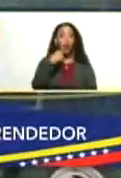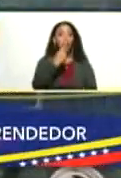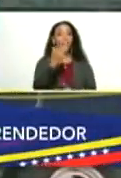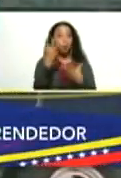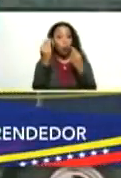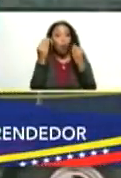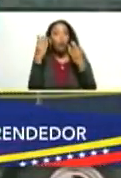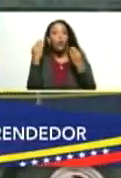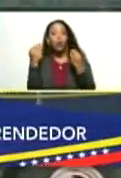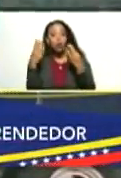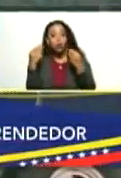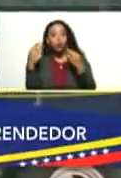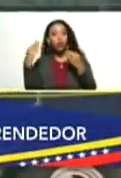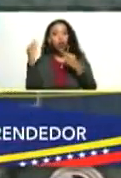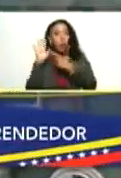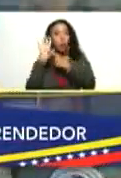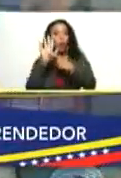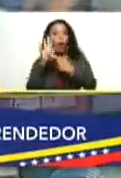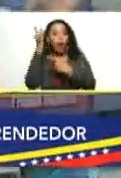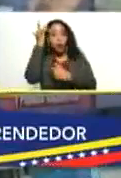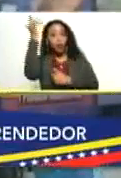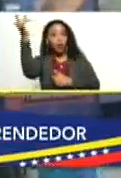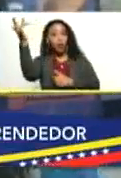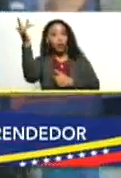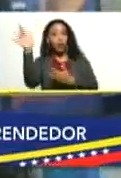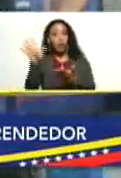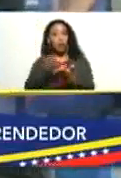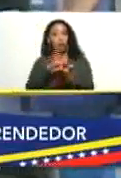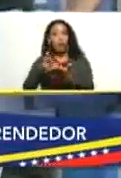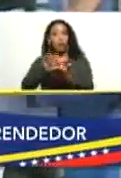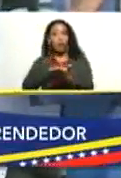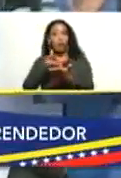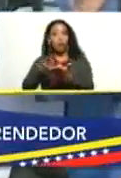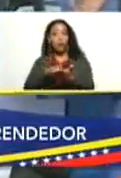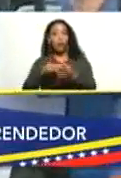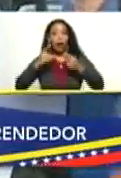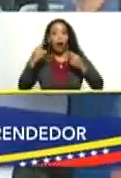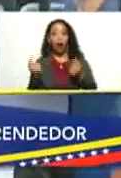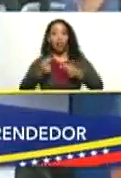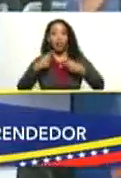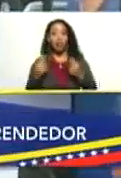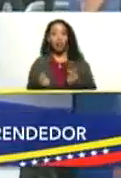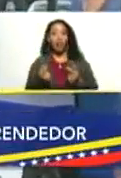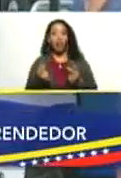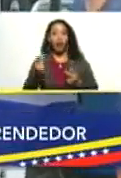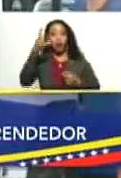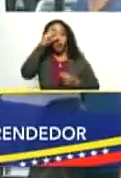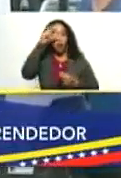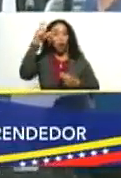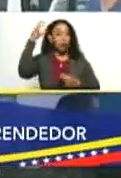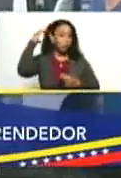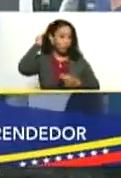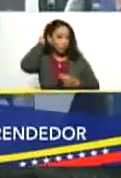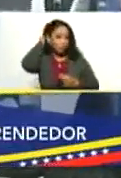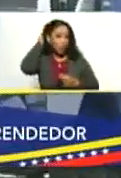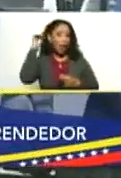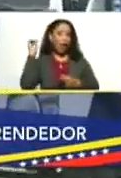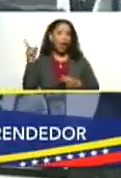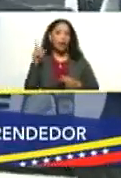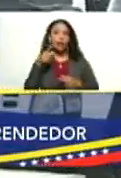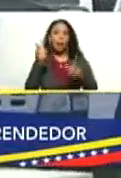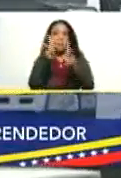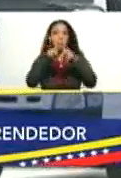Eso lo dice un presentador de inteligencia digital que activó a Alfred Nazaret Ñáñez, dice el periódico El País,